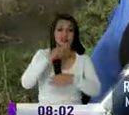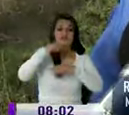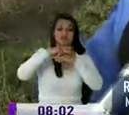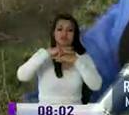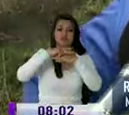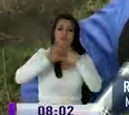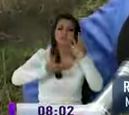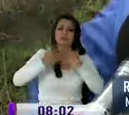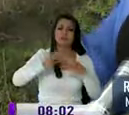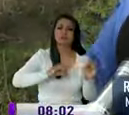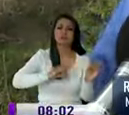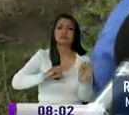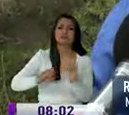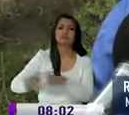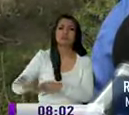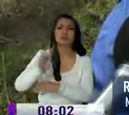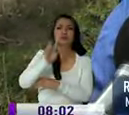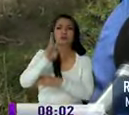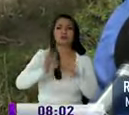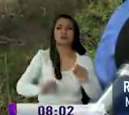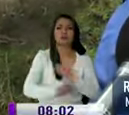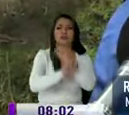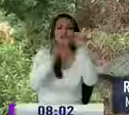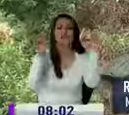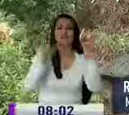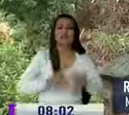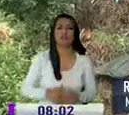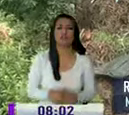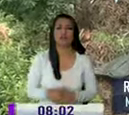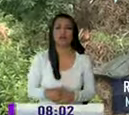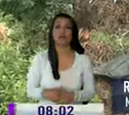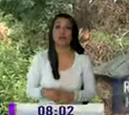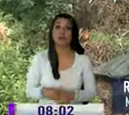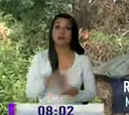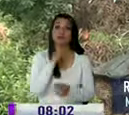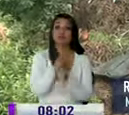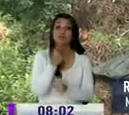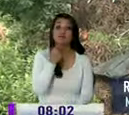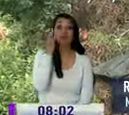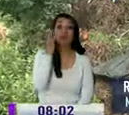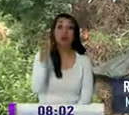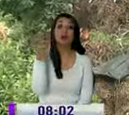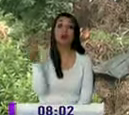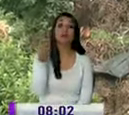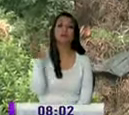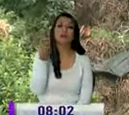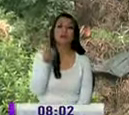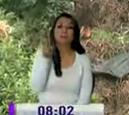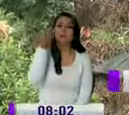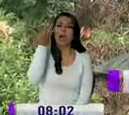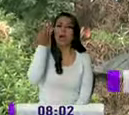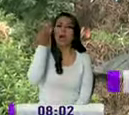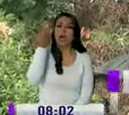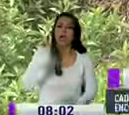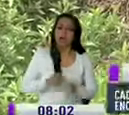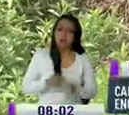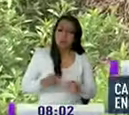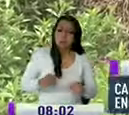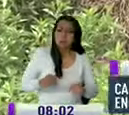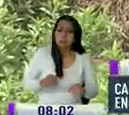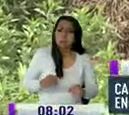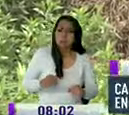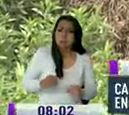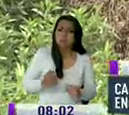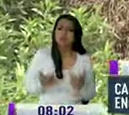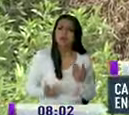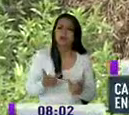Parece que eso eran botales a la una, dos de la mañana, yo que sé. Pudo ver que era una mujer joven de tez blanca, con textura gruesa, sobre todo